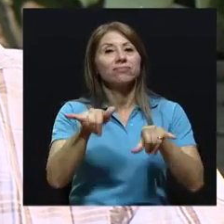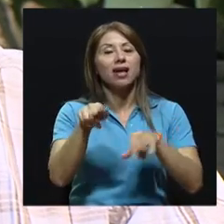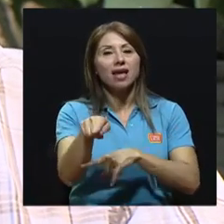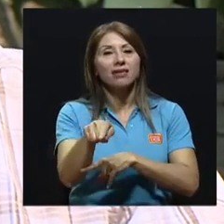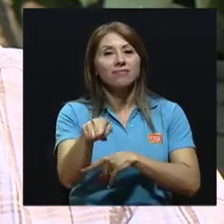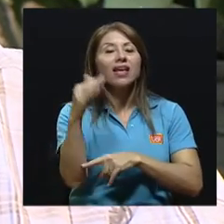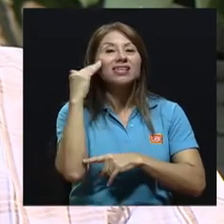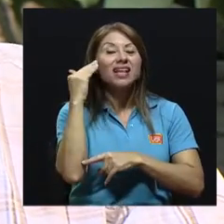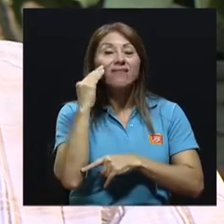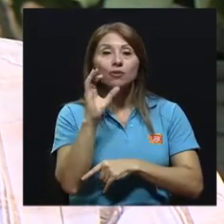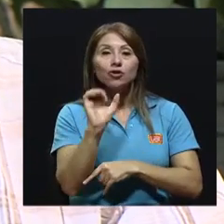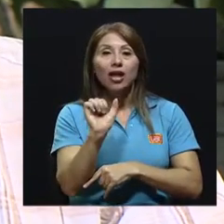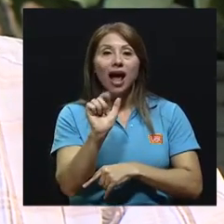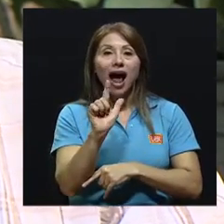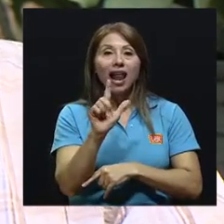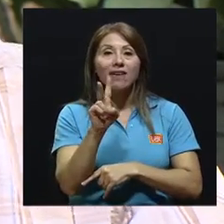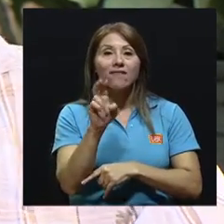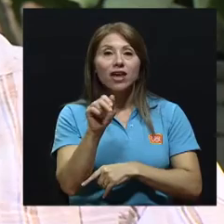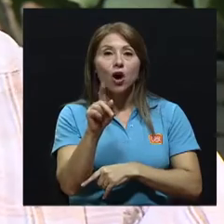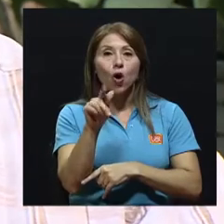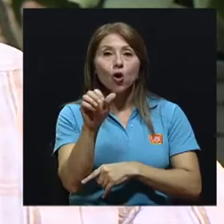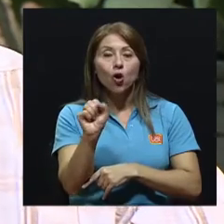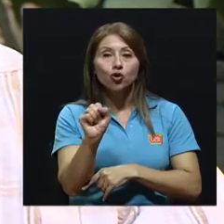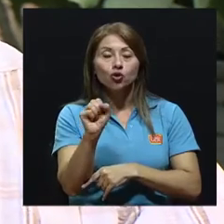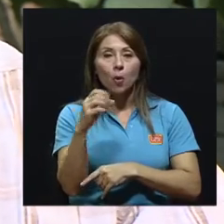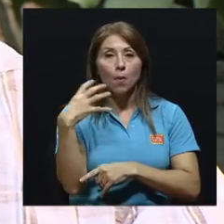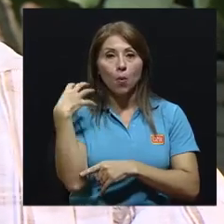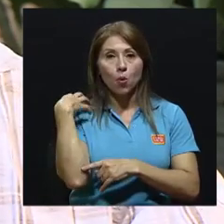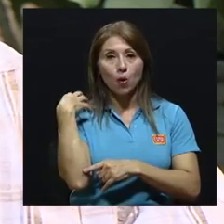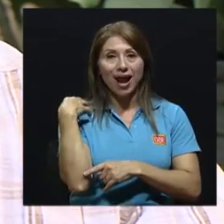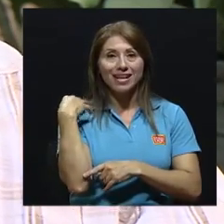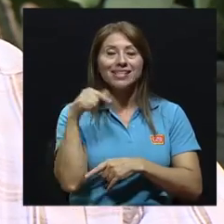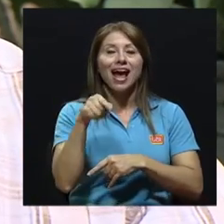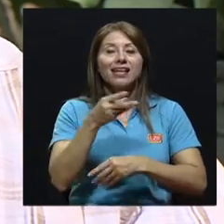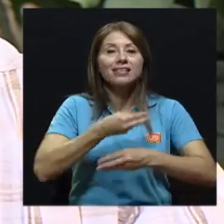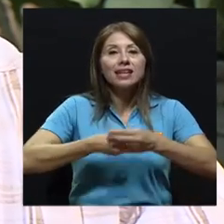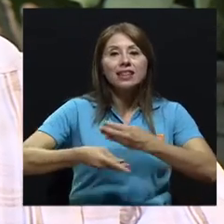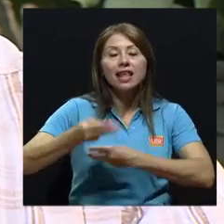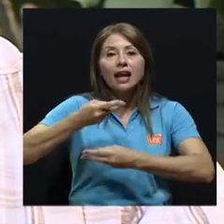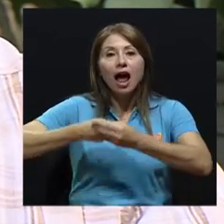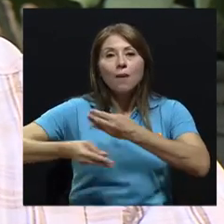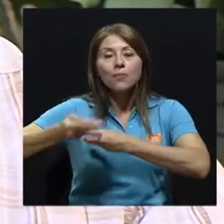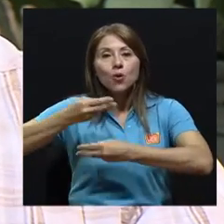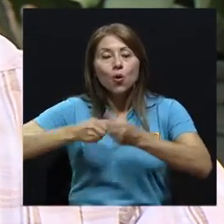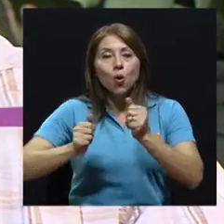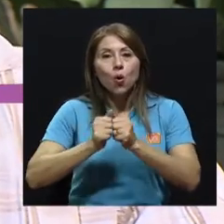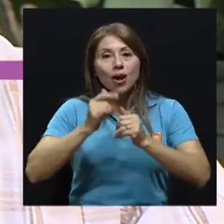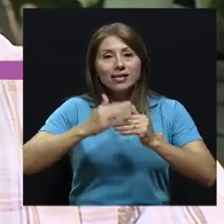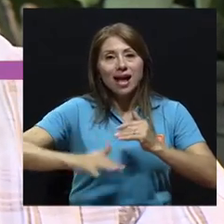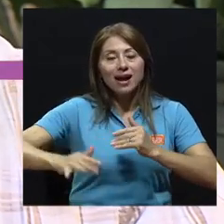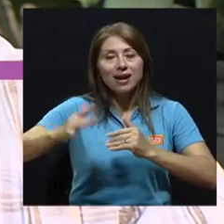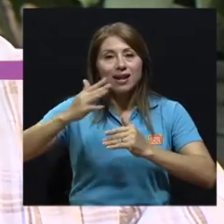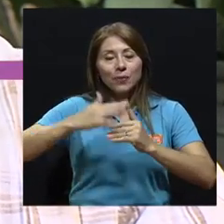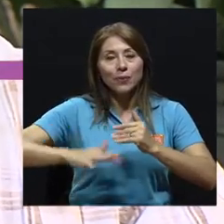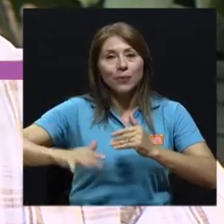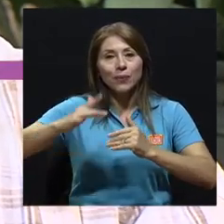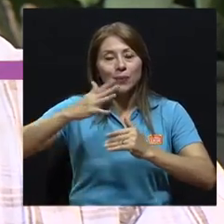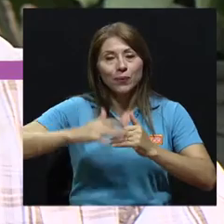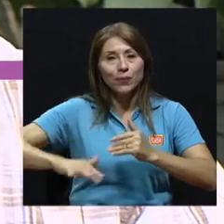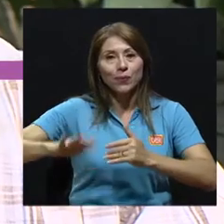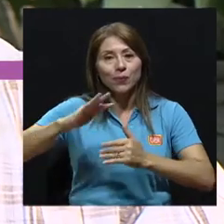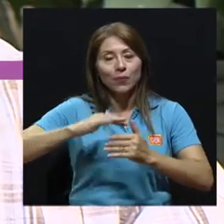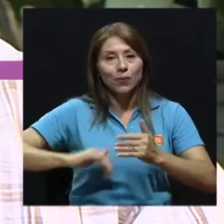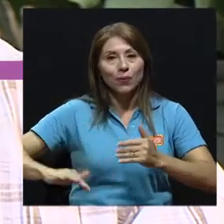pulmonares es donde se da el intercambio gas con la sangre, de aire con la sangre. Entonces, esas partículas, lo que lleve esas partículas adentro